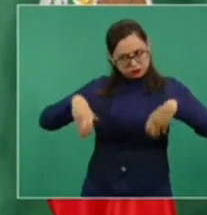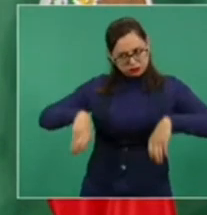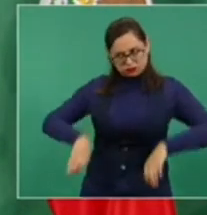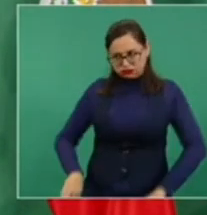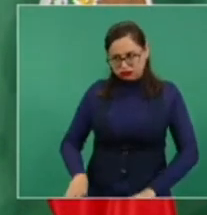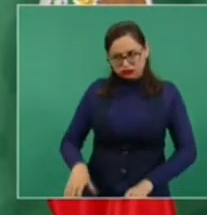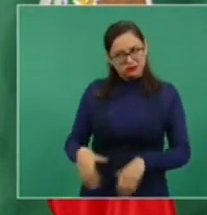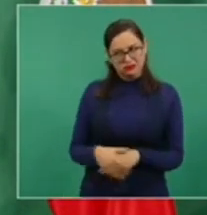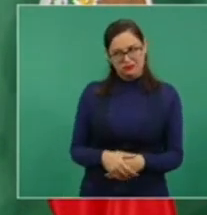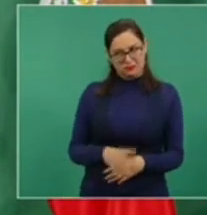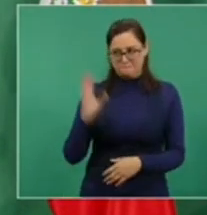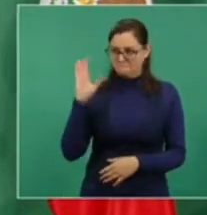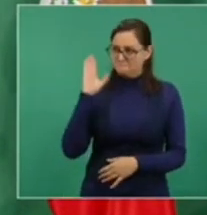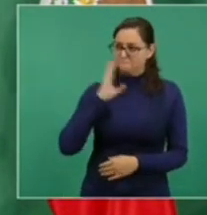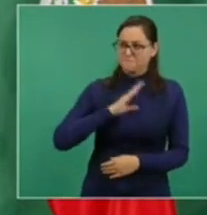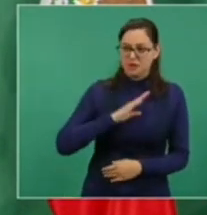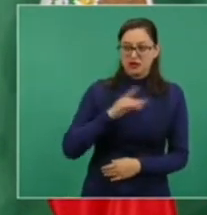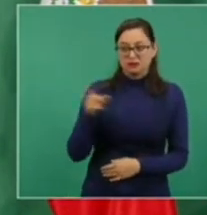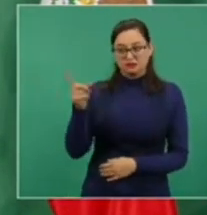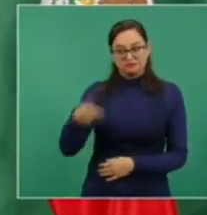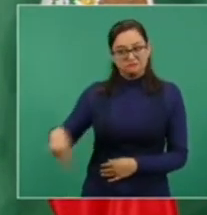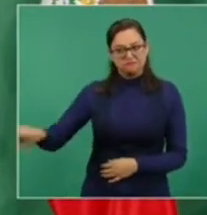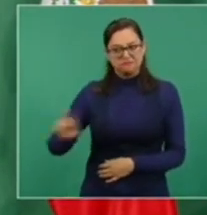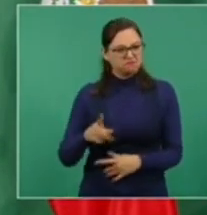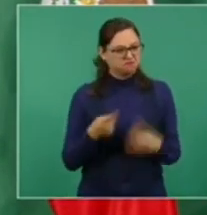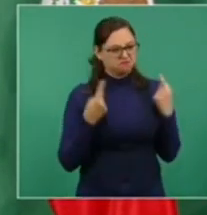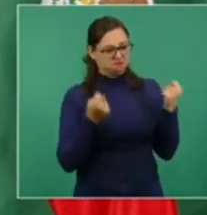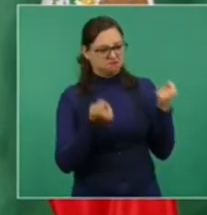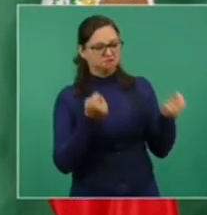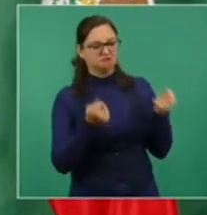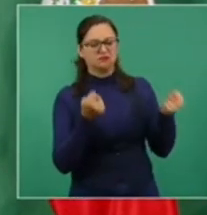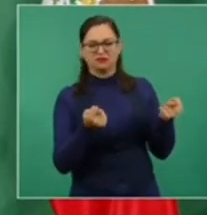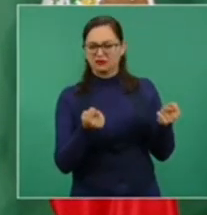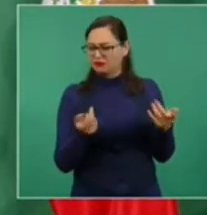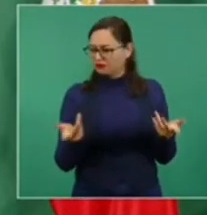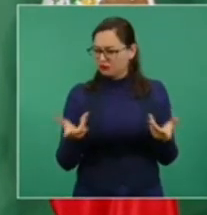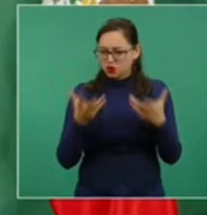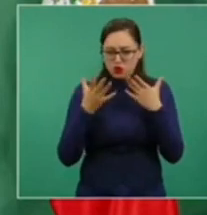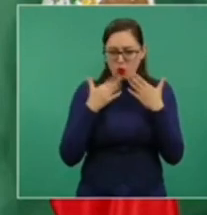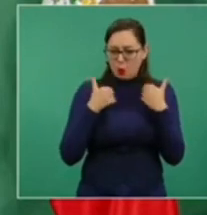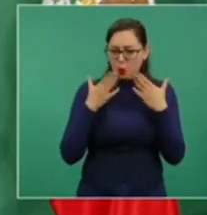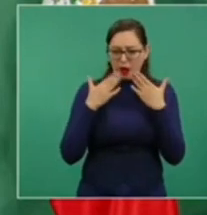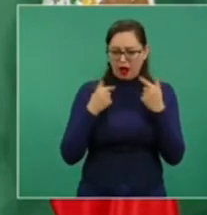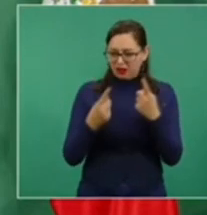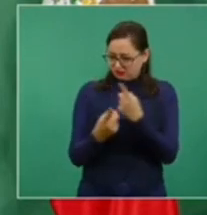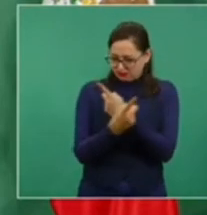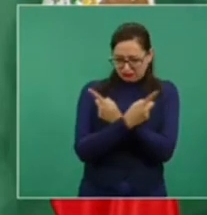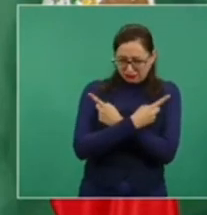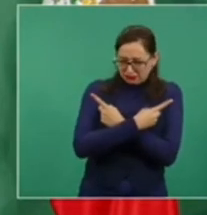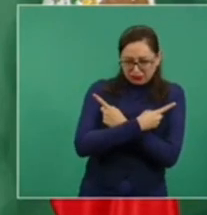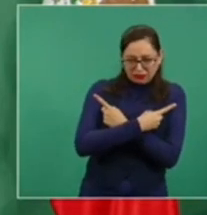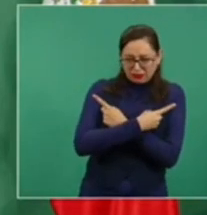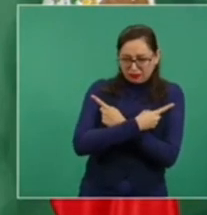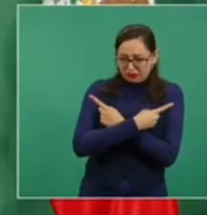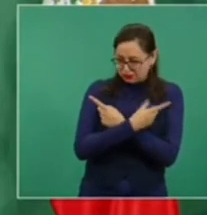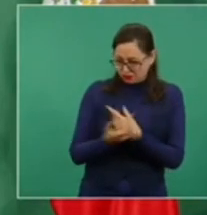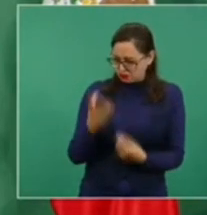Que no pueden actuar con decencia y decir,